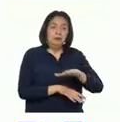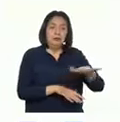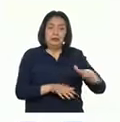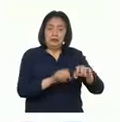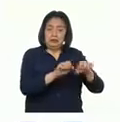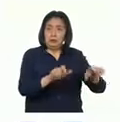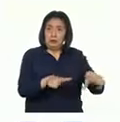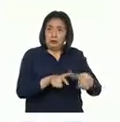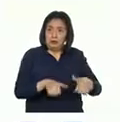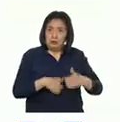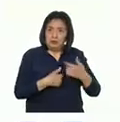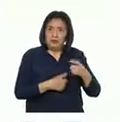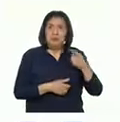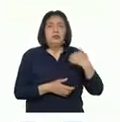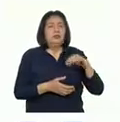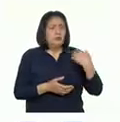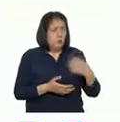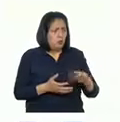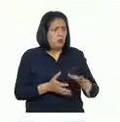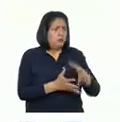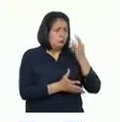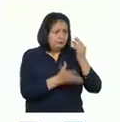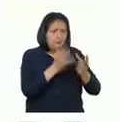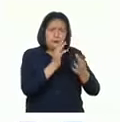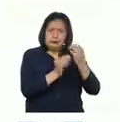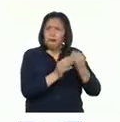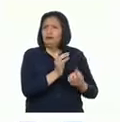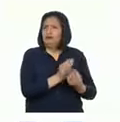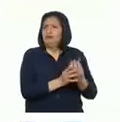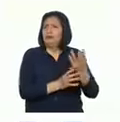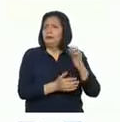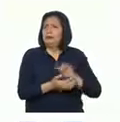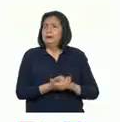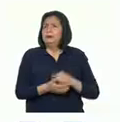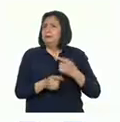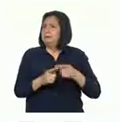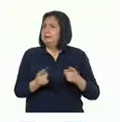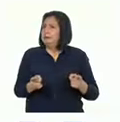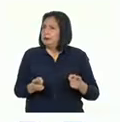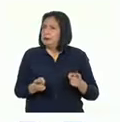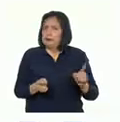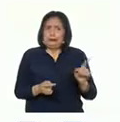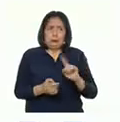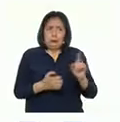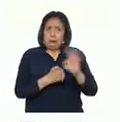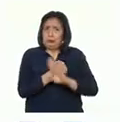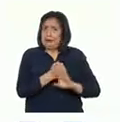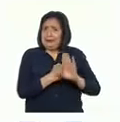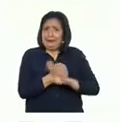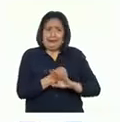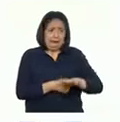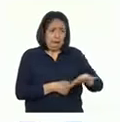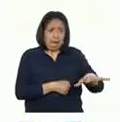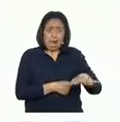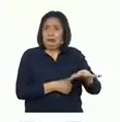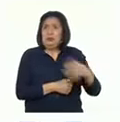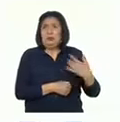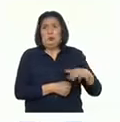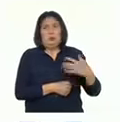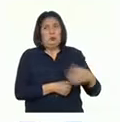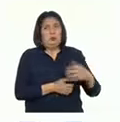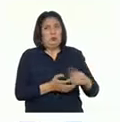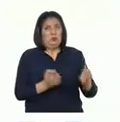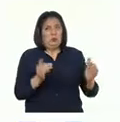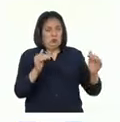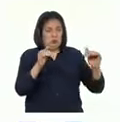ecosistemas está en constante crecimiento. Si no la protegemos, podríamos acabar